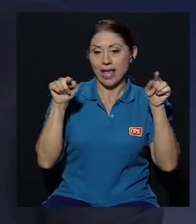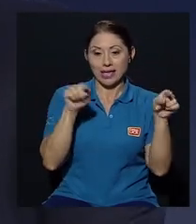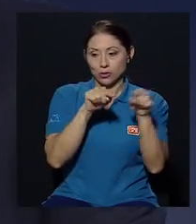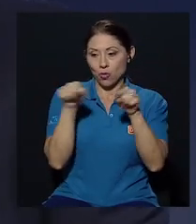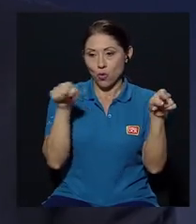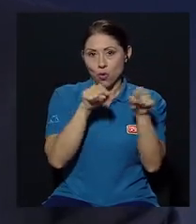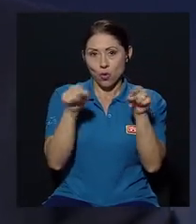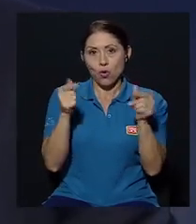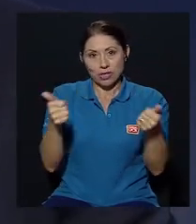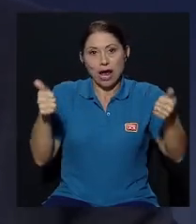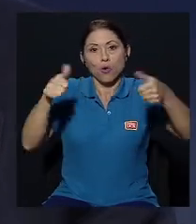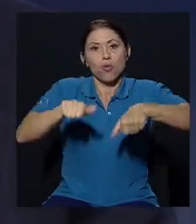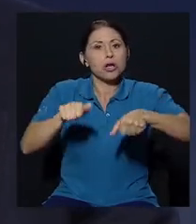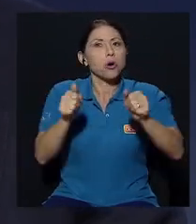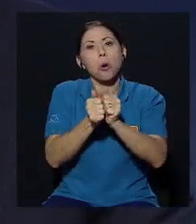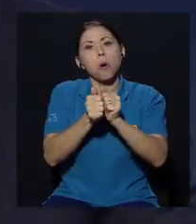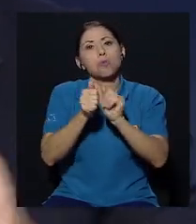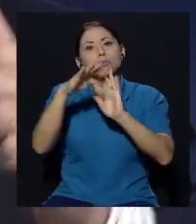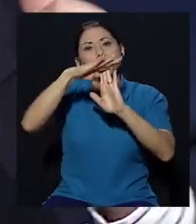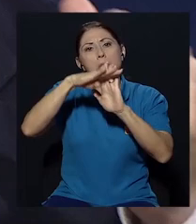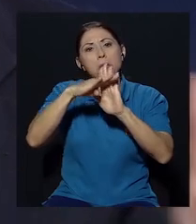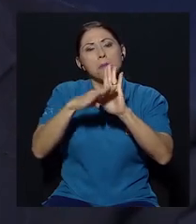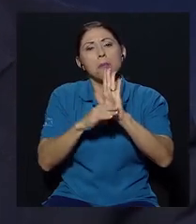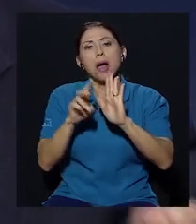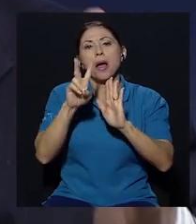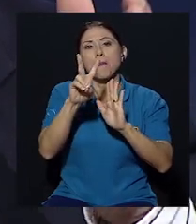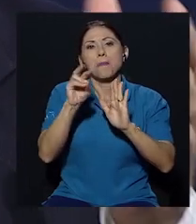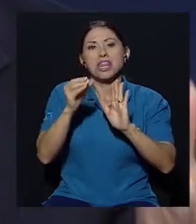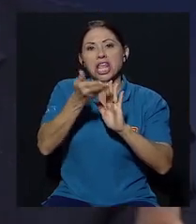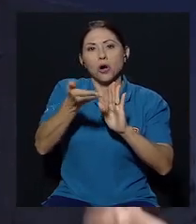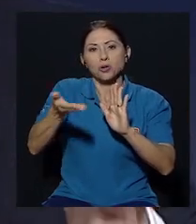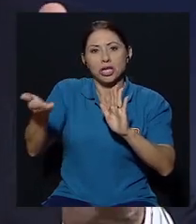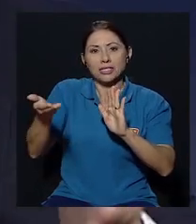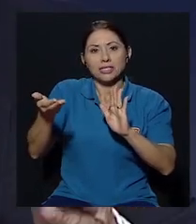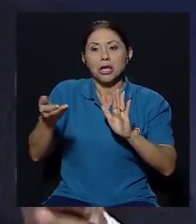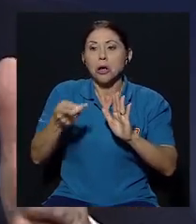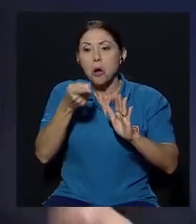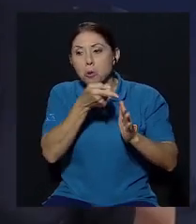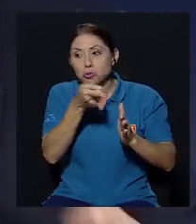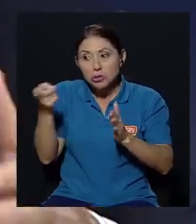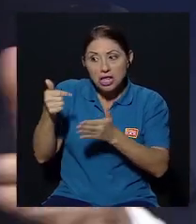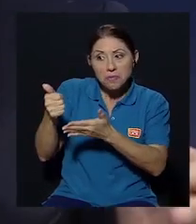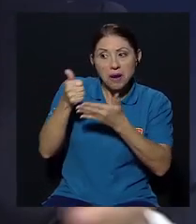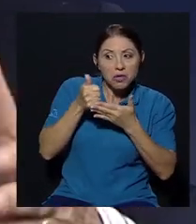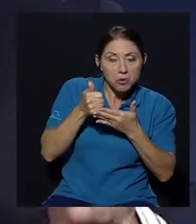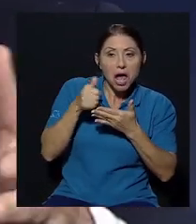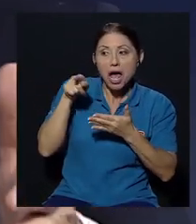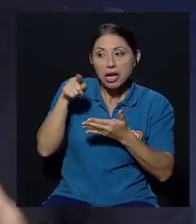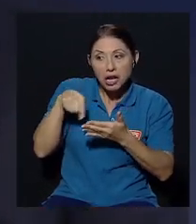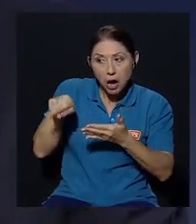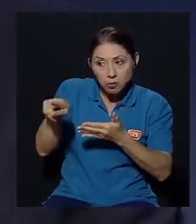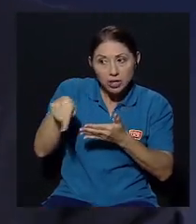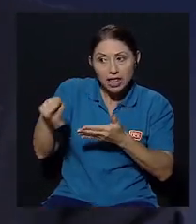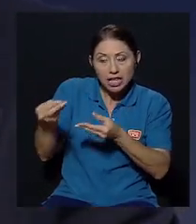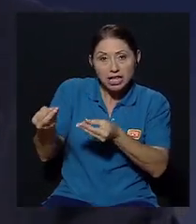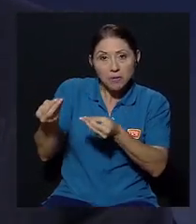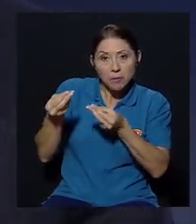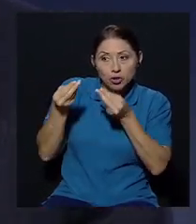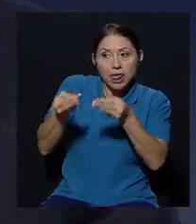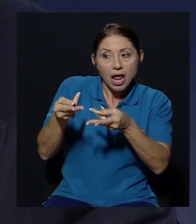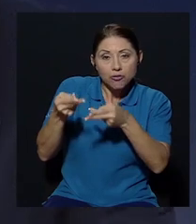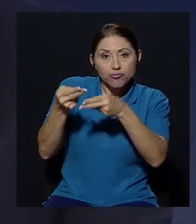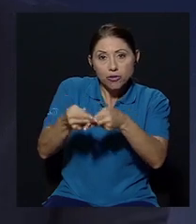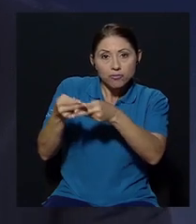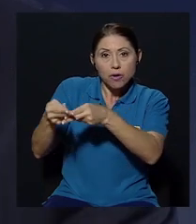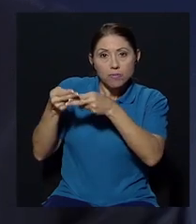esto en las 20 cosas y usted va a ayudar en el gobierno le vamos a dar a usted dos o tres cargos o cuatro de meternas